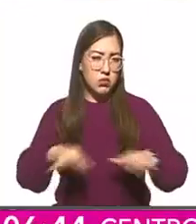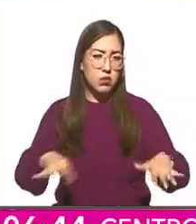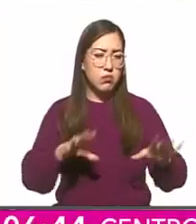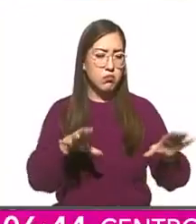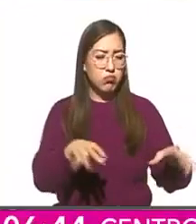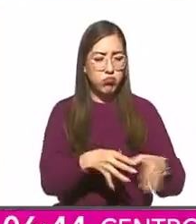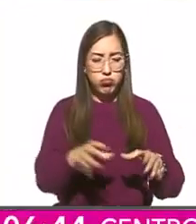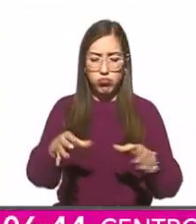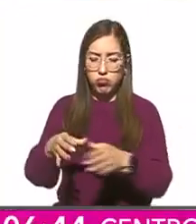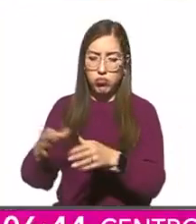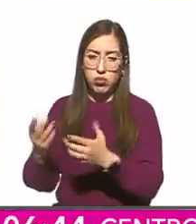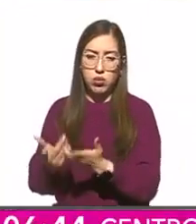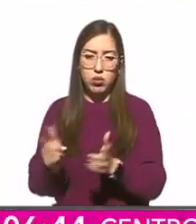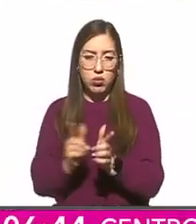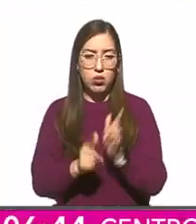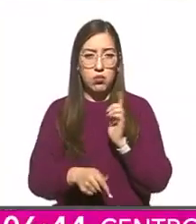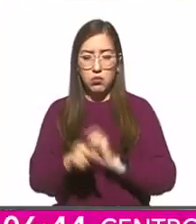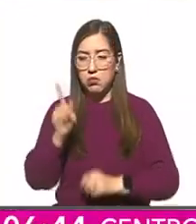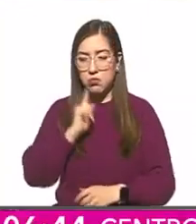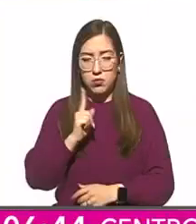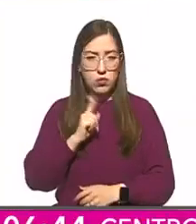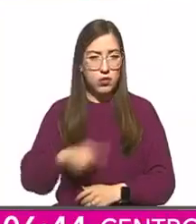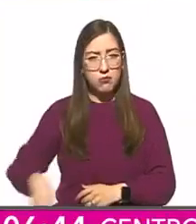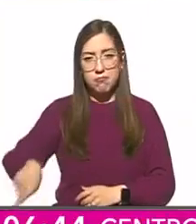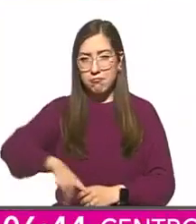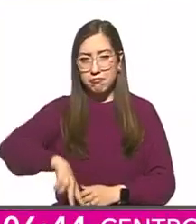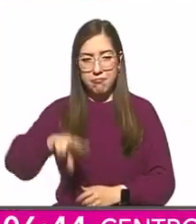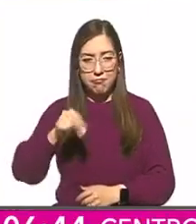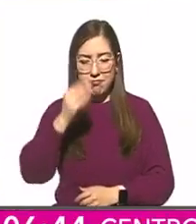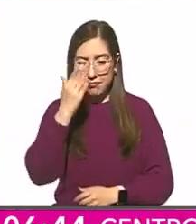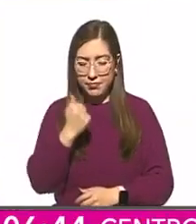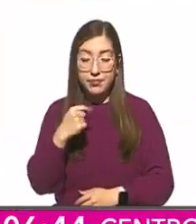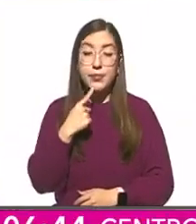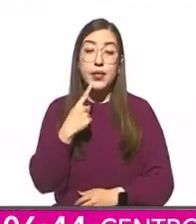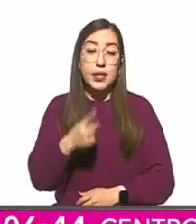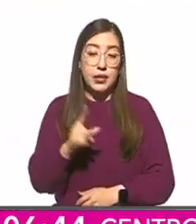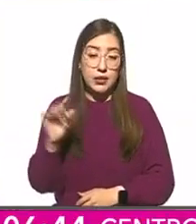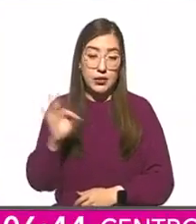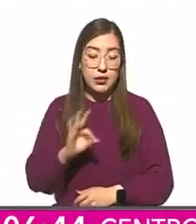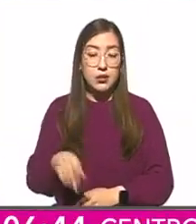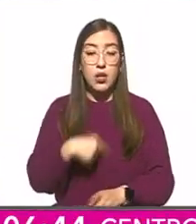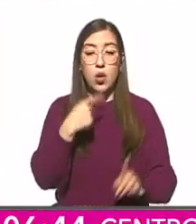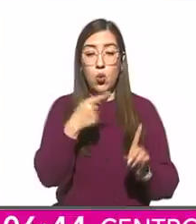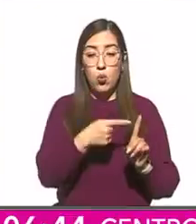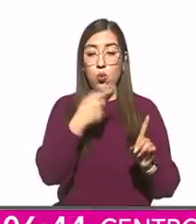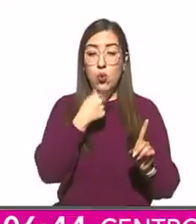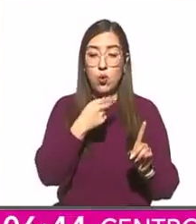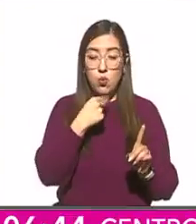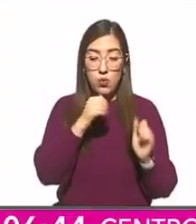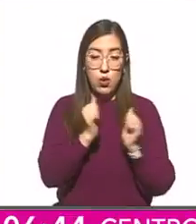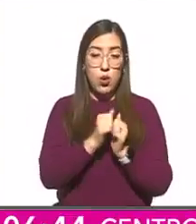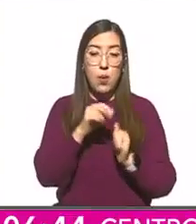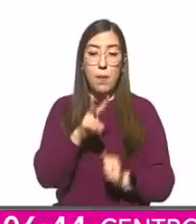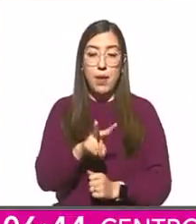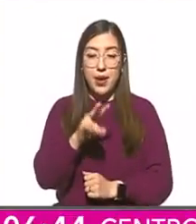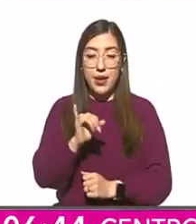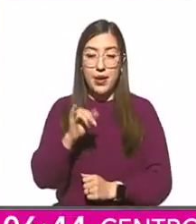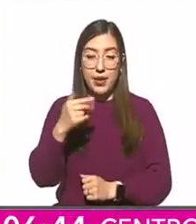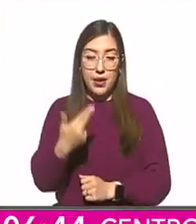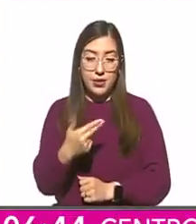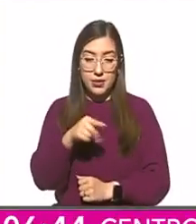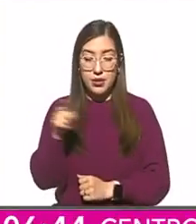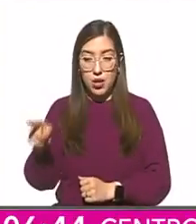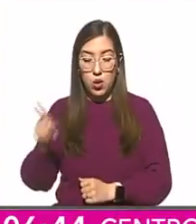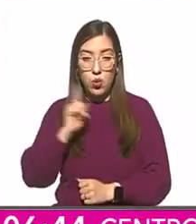en otros, y no es el caso de las mujeres. Explica que es más probable que un hombre con VIH infecte a una